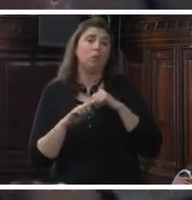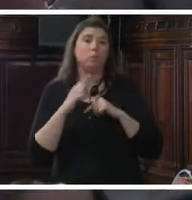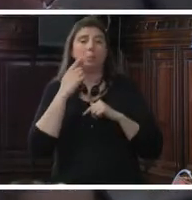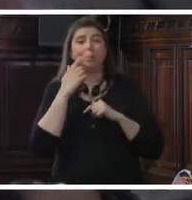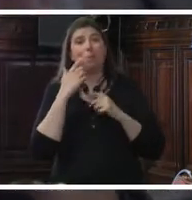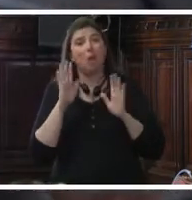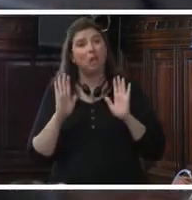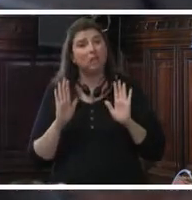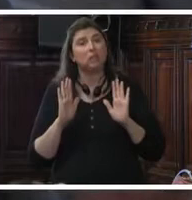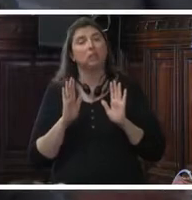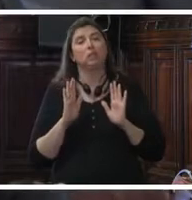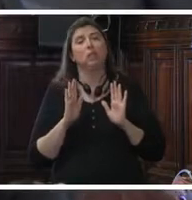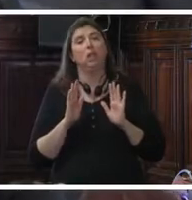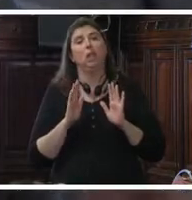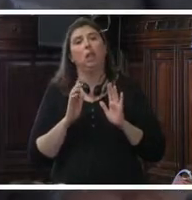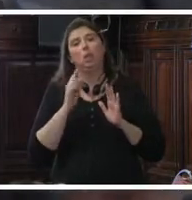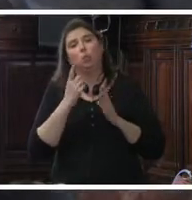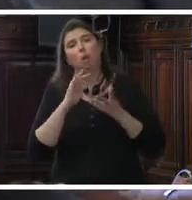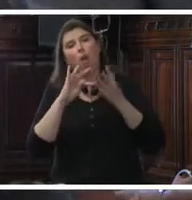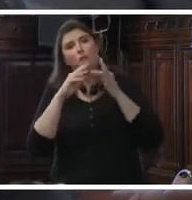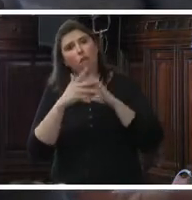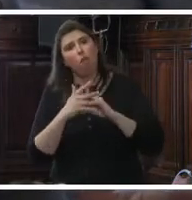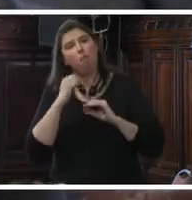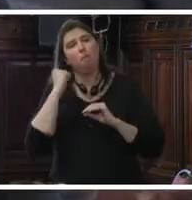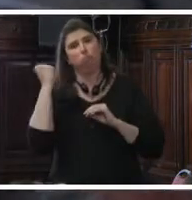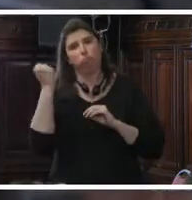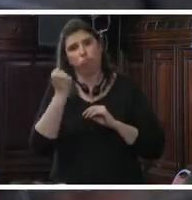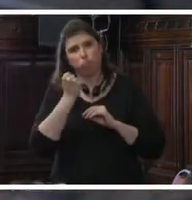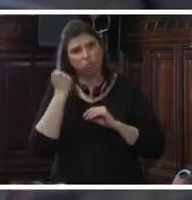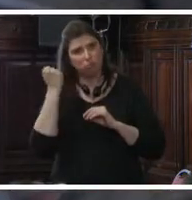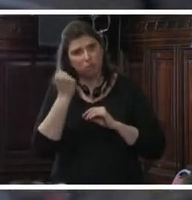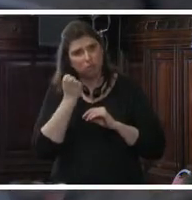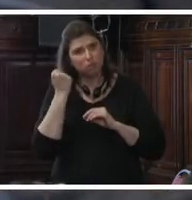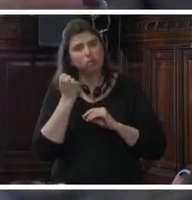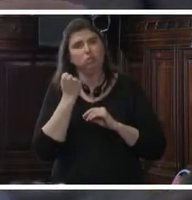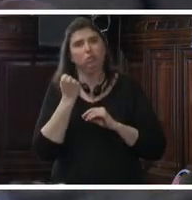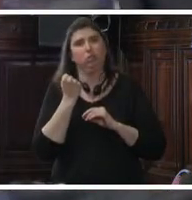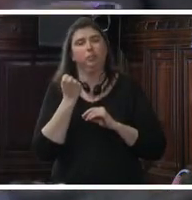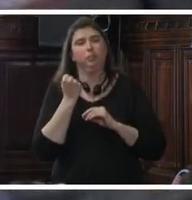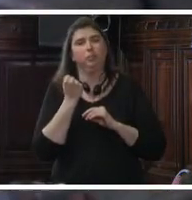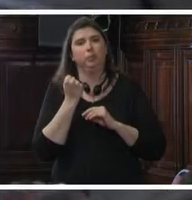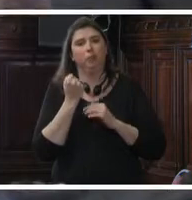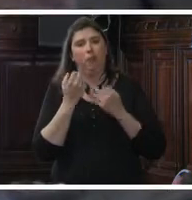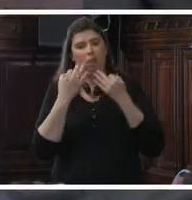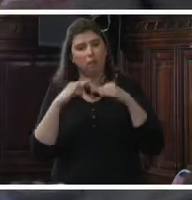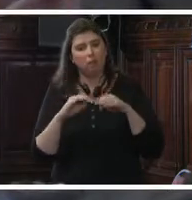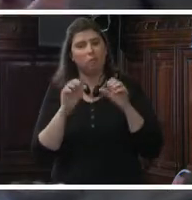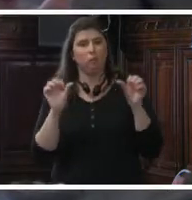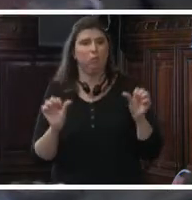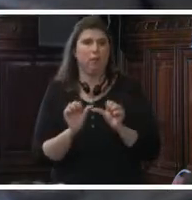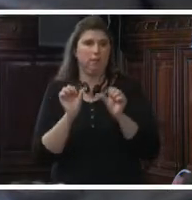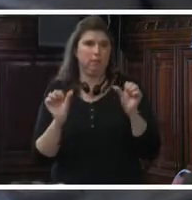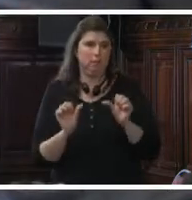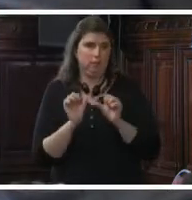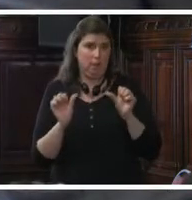una línea de acción importante que tenemos que hacer tanto con